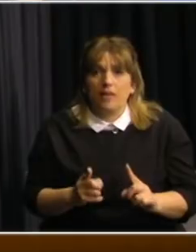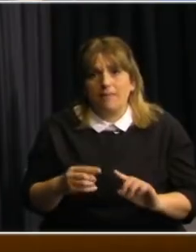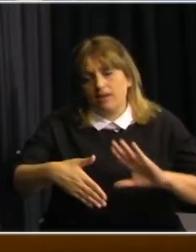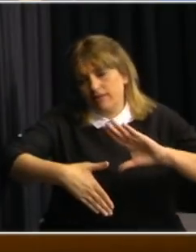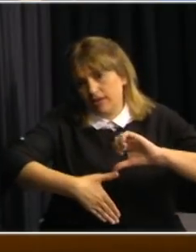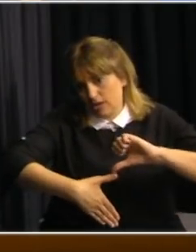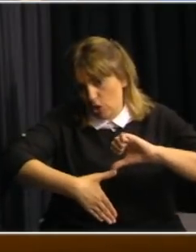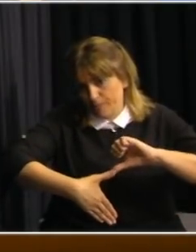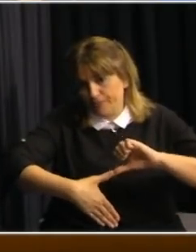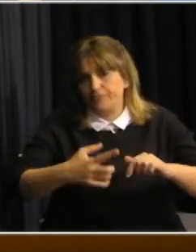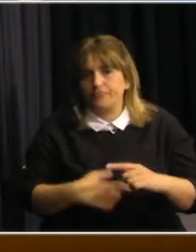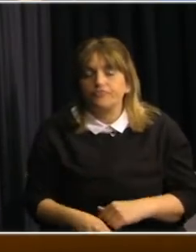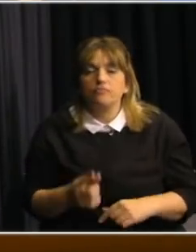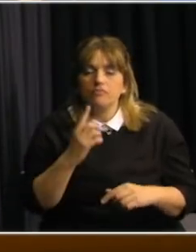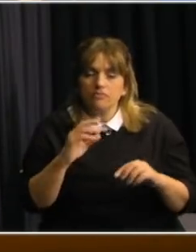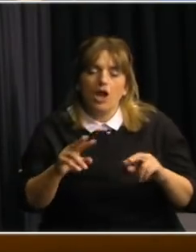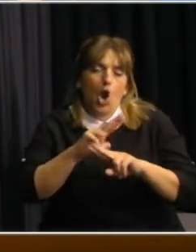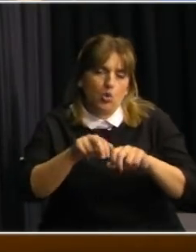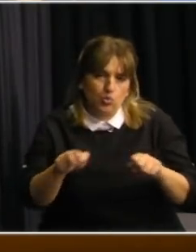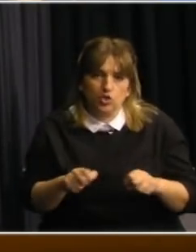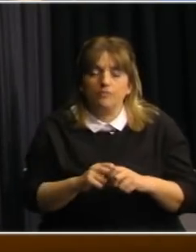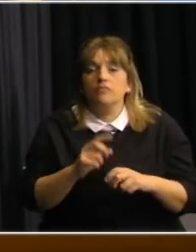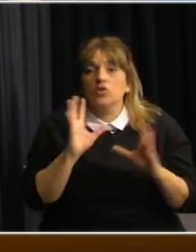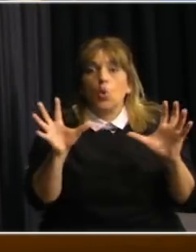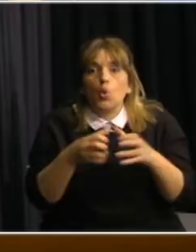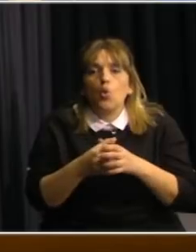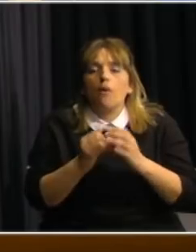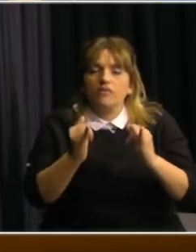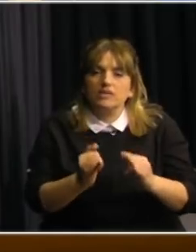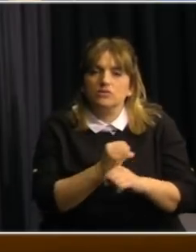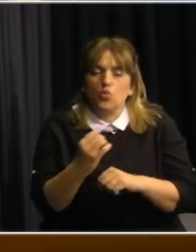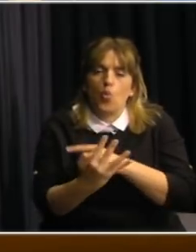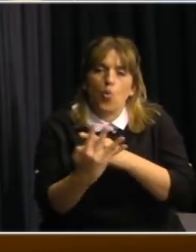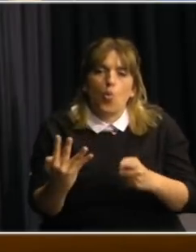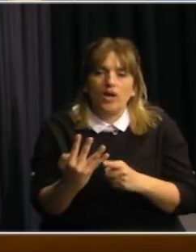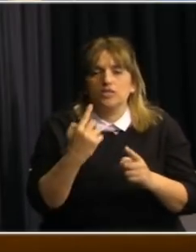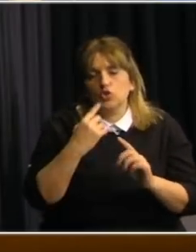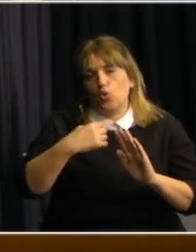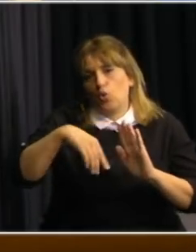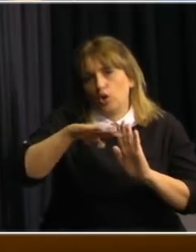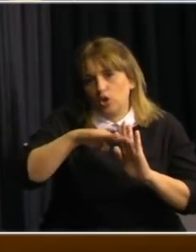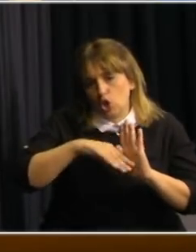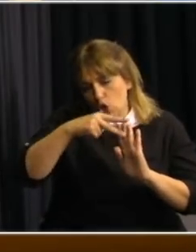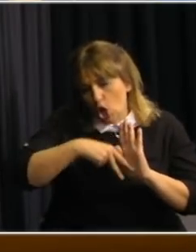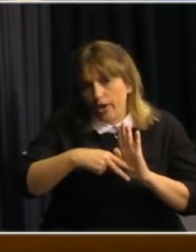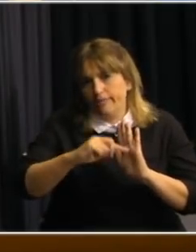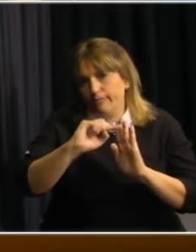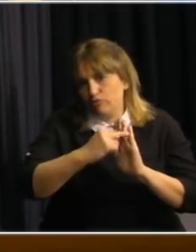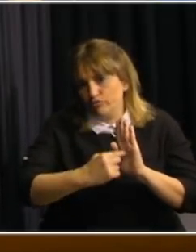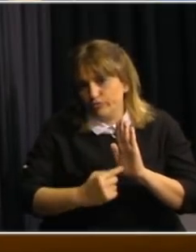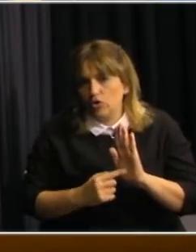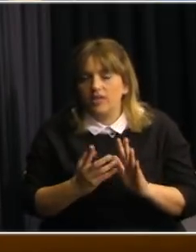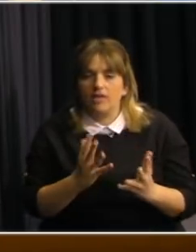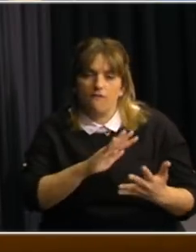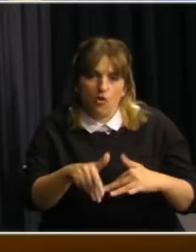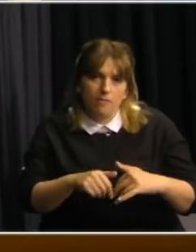región. En suma el GACH refuerza la plena validez de los 4 principios estructuradores de este fenómeno de transición